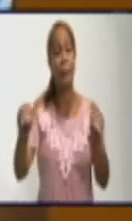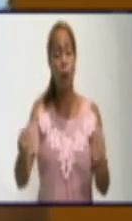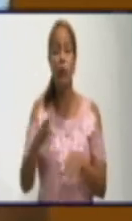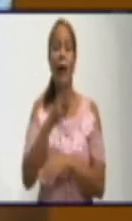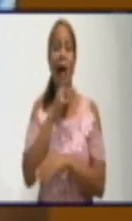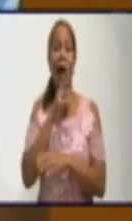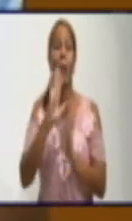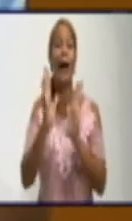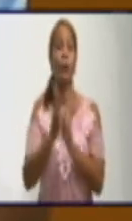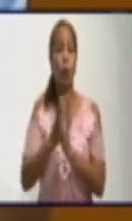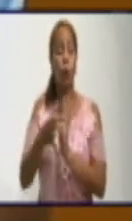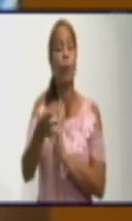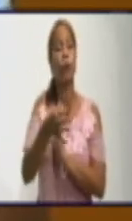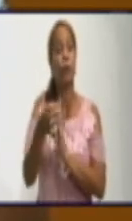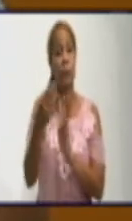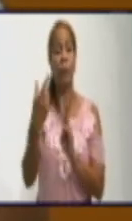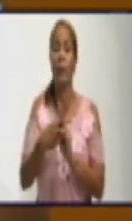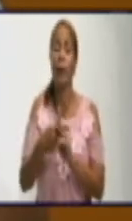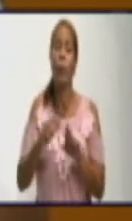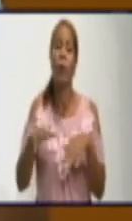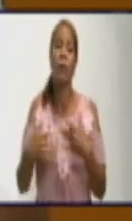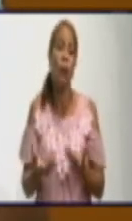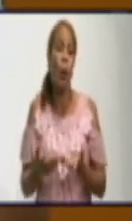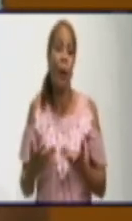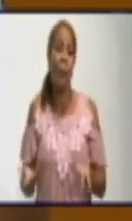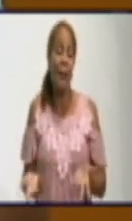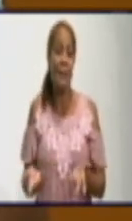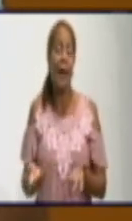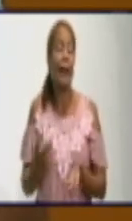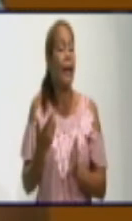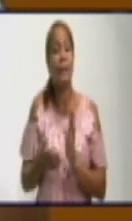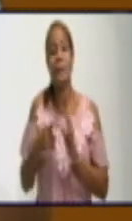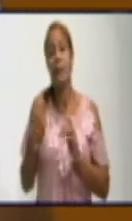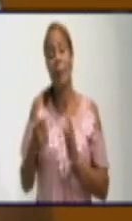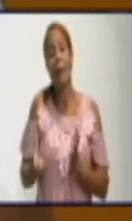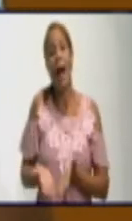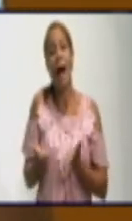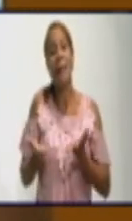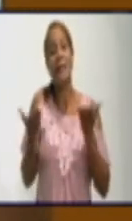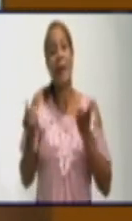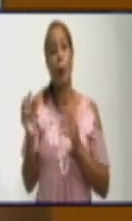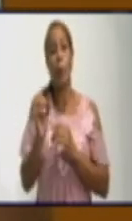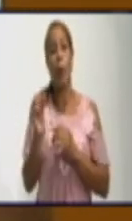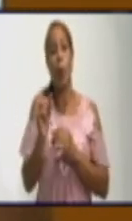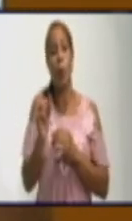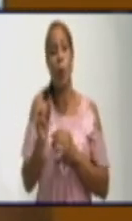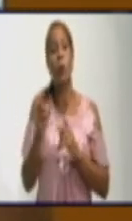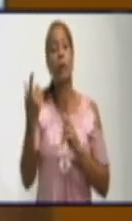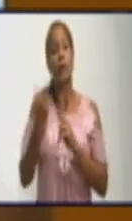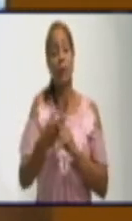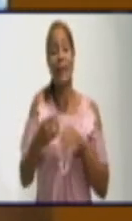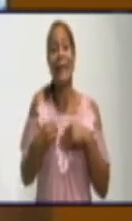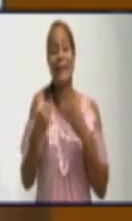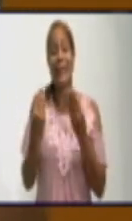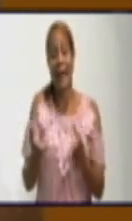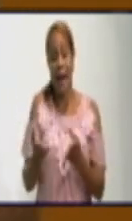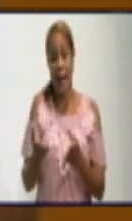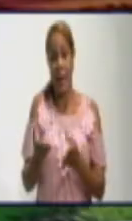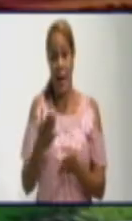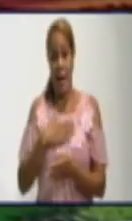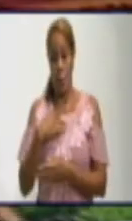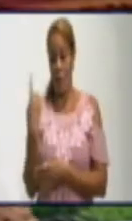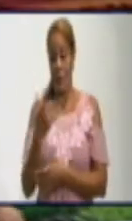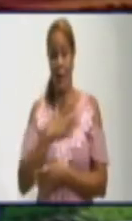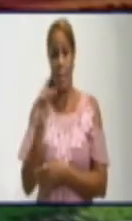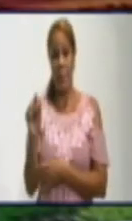De esto, lo que nos toca es seguir en el cardeo todos los días, de avanzar un poco más, en tratar de entregarle a nuestros clientes el mejor servicio de la población. Gracias,